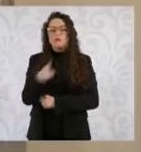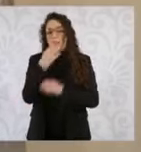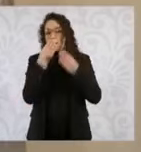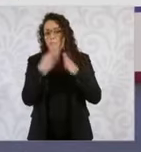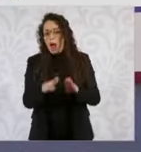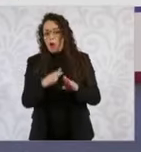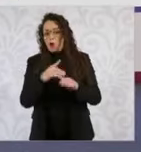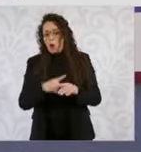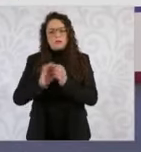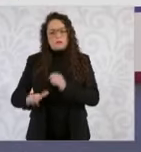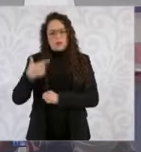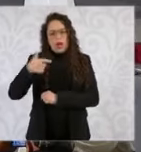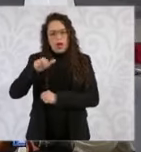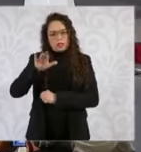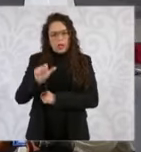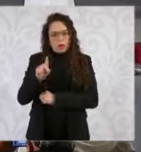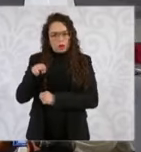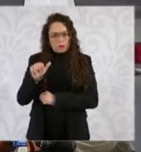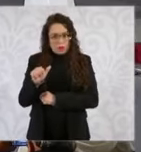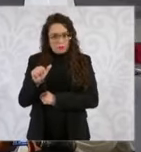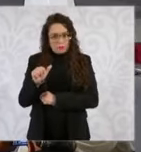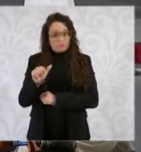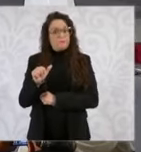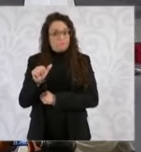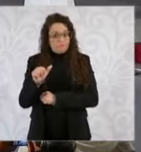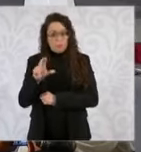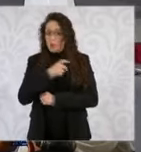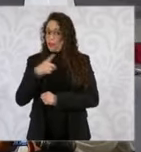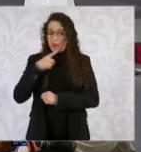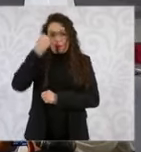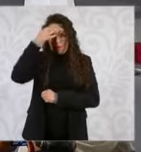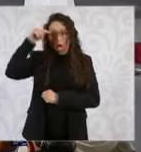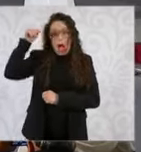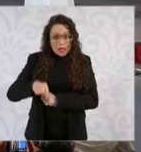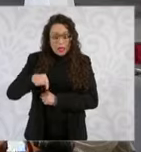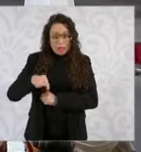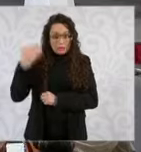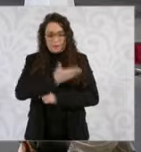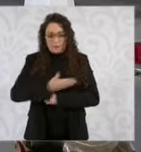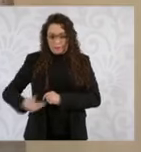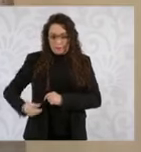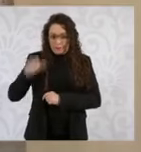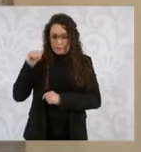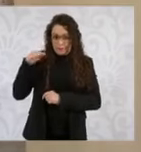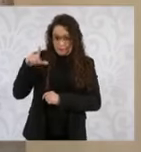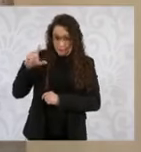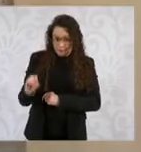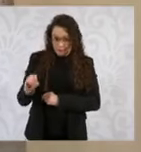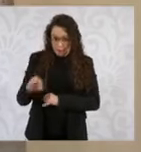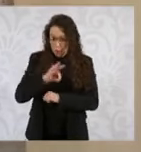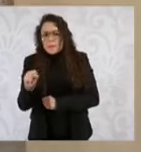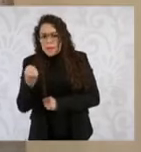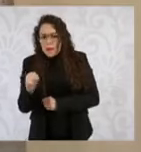de la esposa de García. No se nos olvide tampoco que aquí el presidente López Obrador todavía la última semana